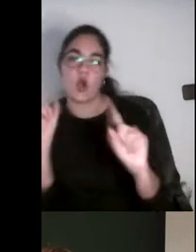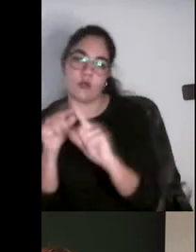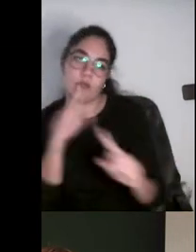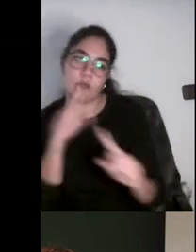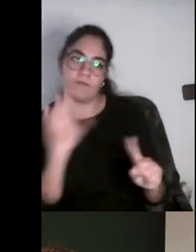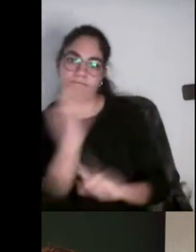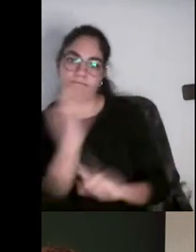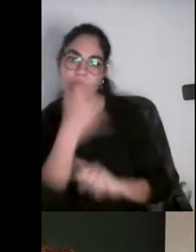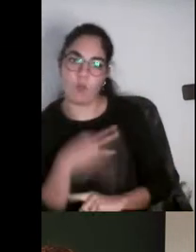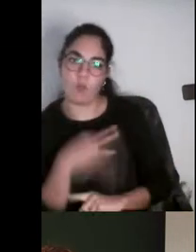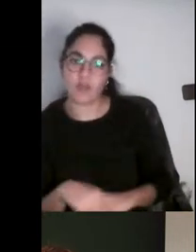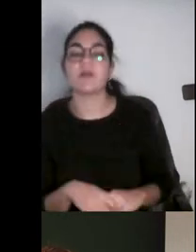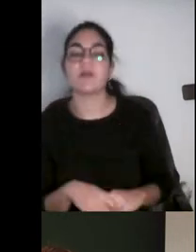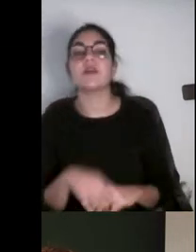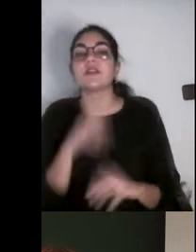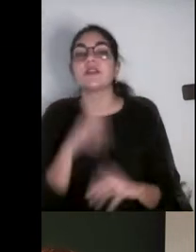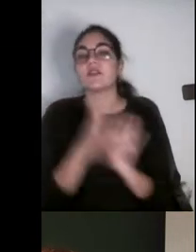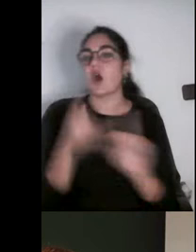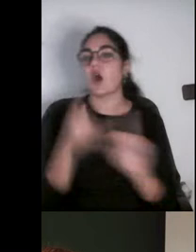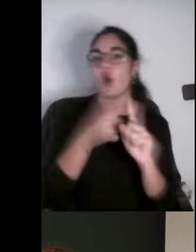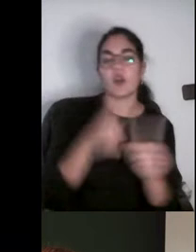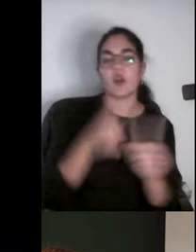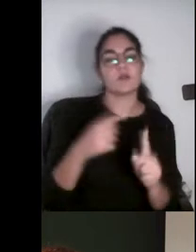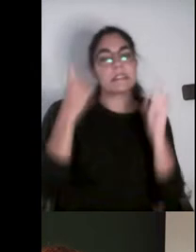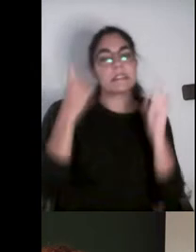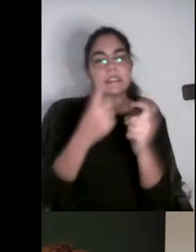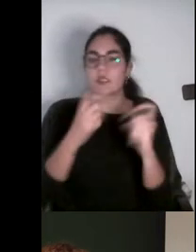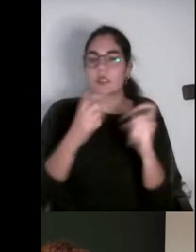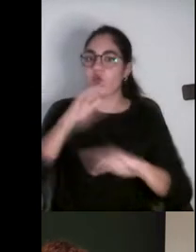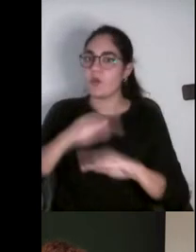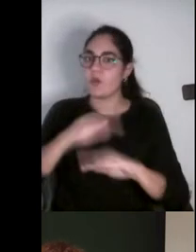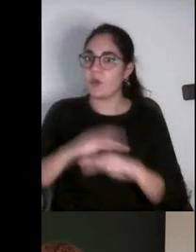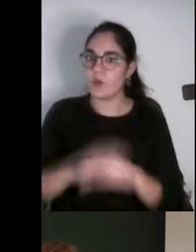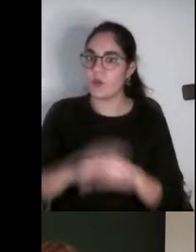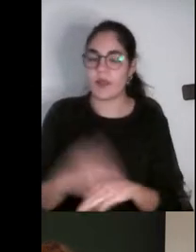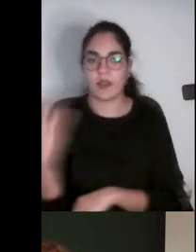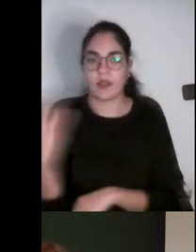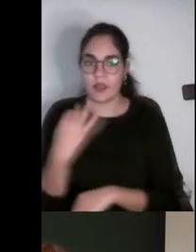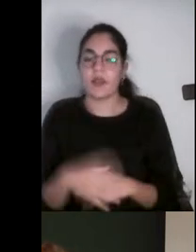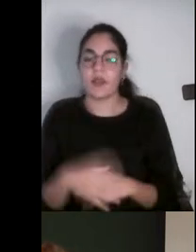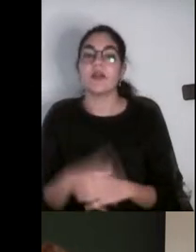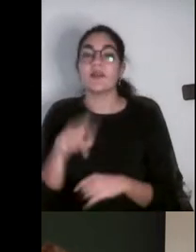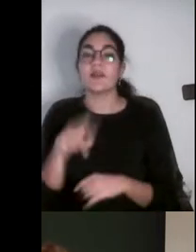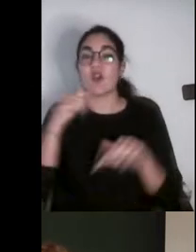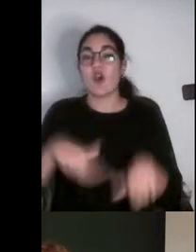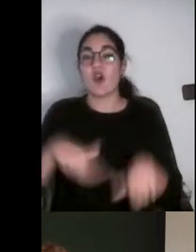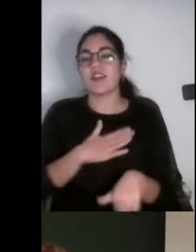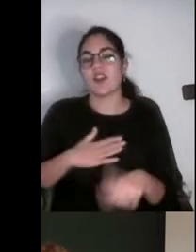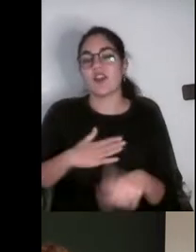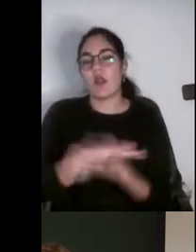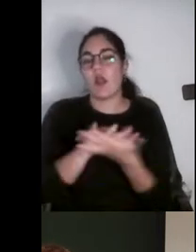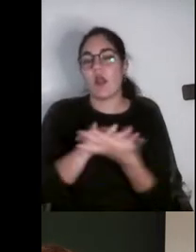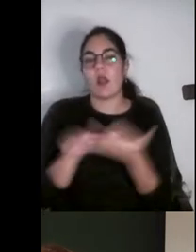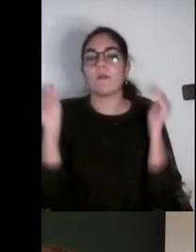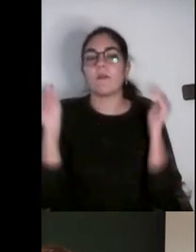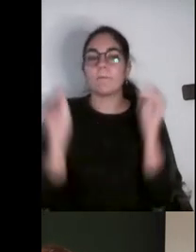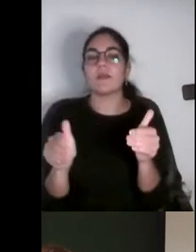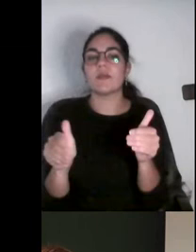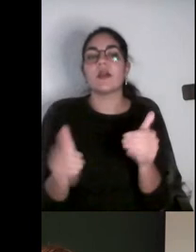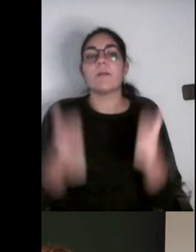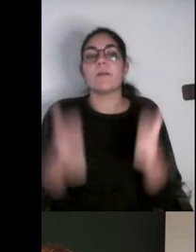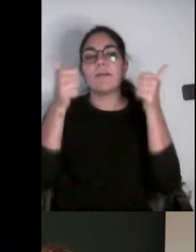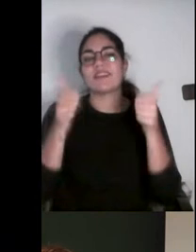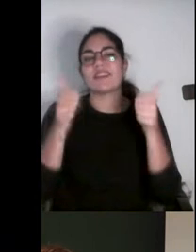a una serie de acciones y objetivos que se tienen que intentar cumplir. En función del alcance de la jornada de hoy, únicamente nos vamos a detener en una serie de acciones